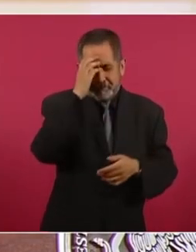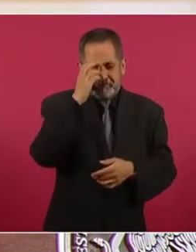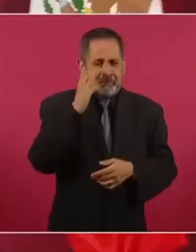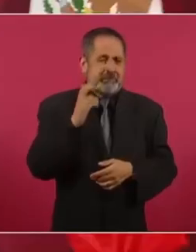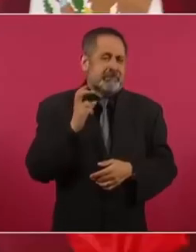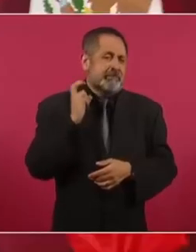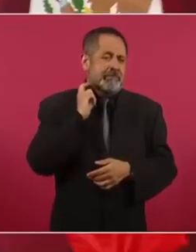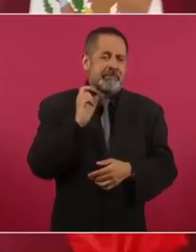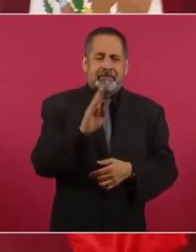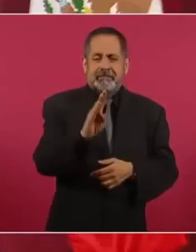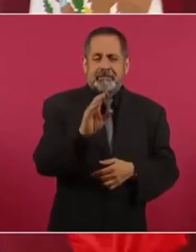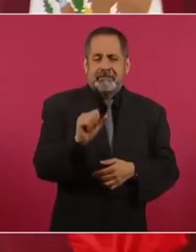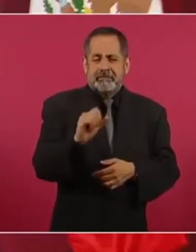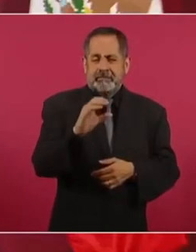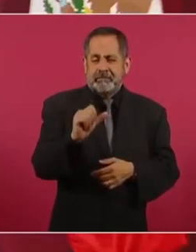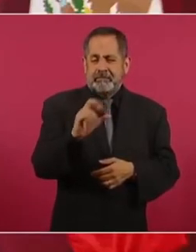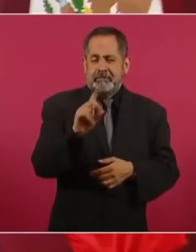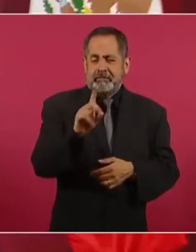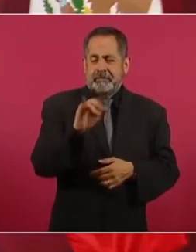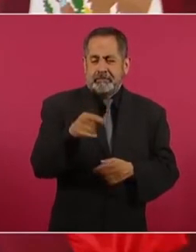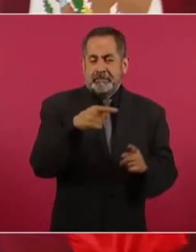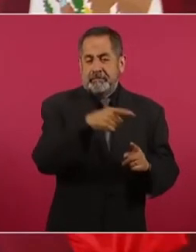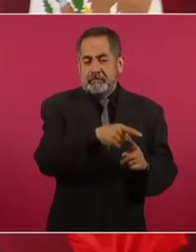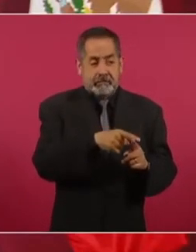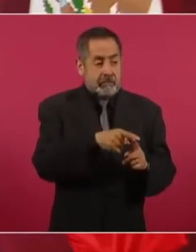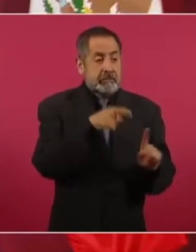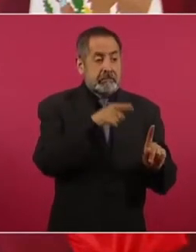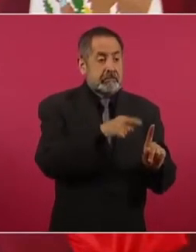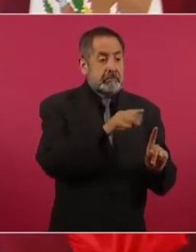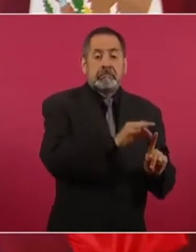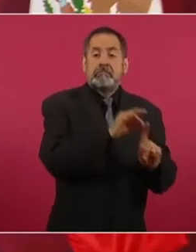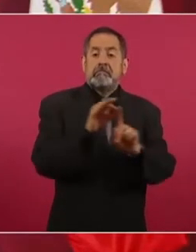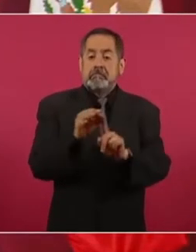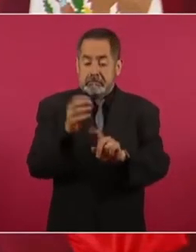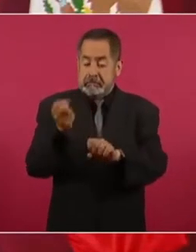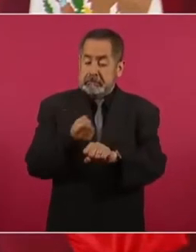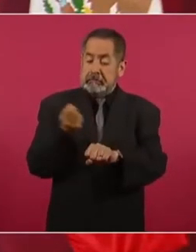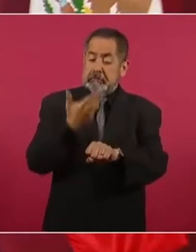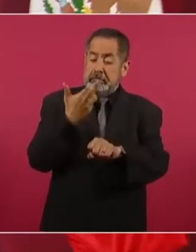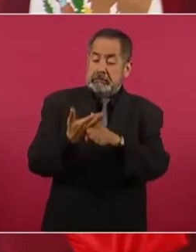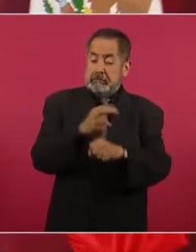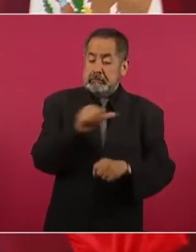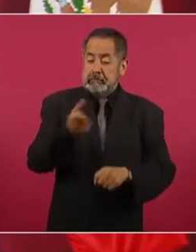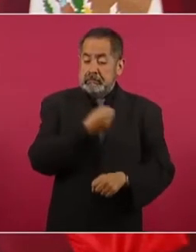Y ese fue secretario de Salud.